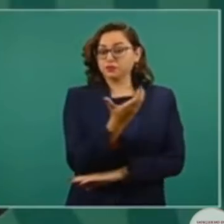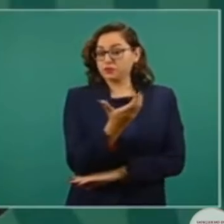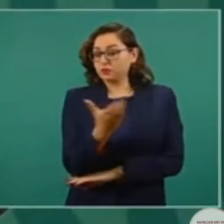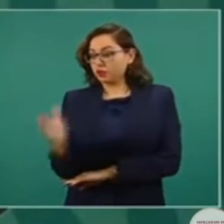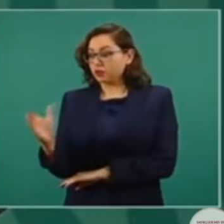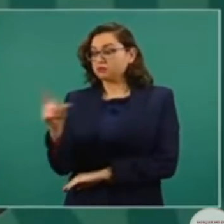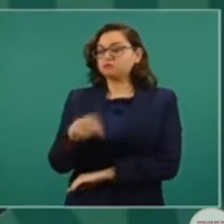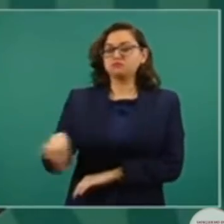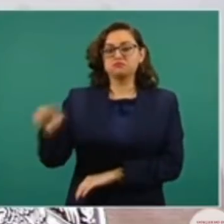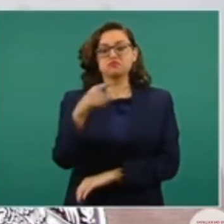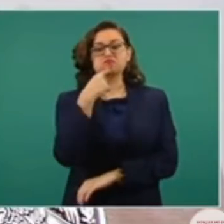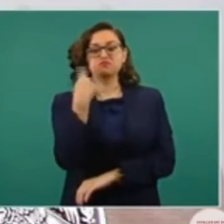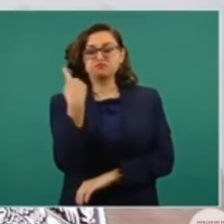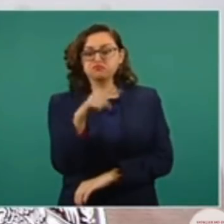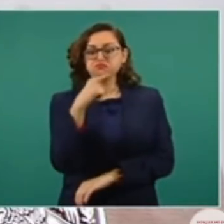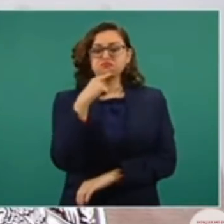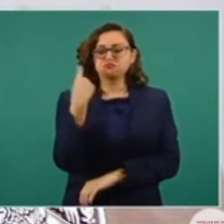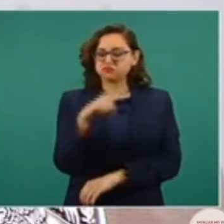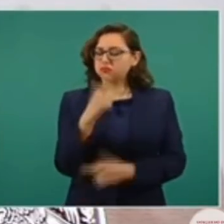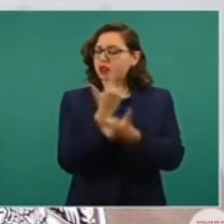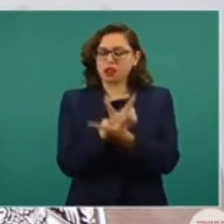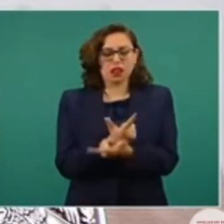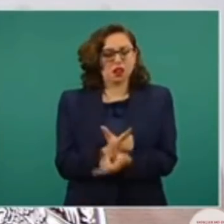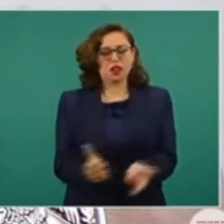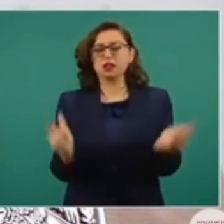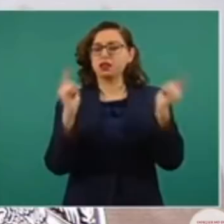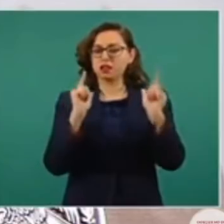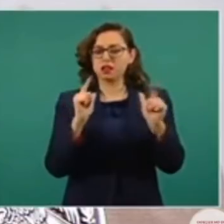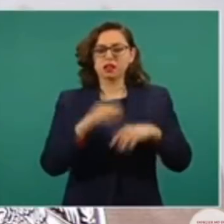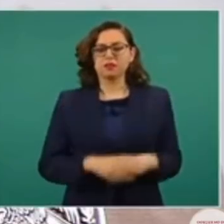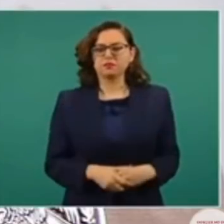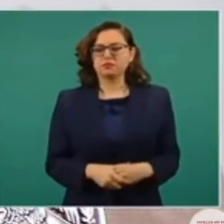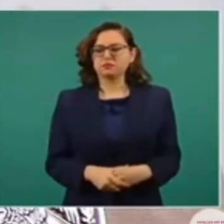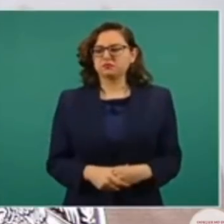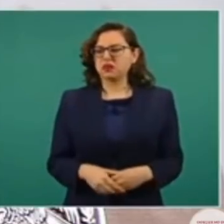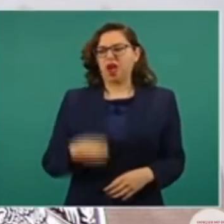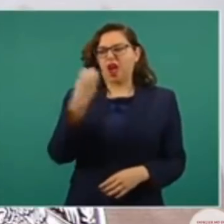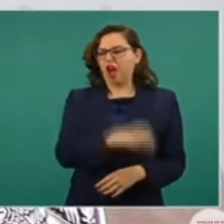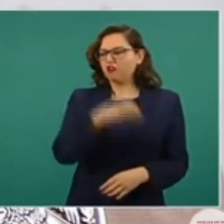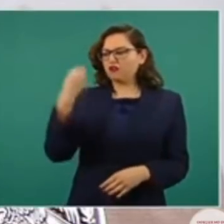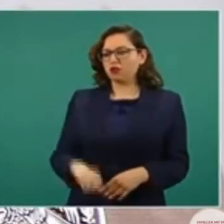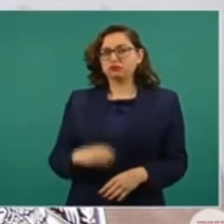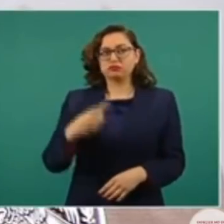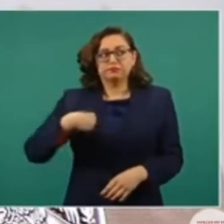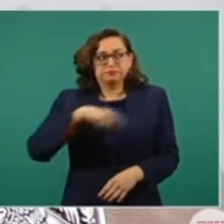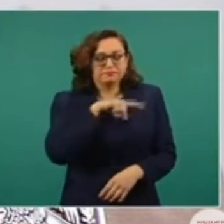denunciar, para no aceptar ninguna imposición de nadie,